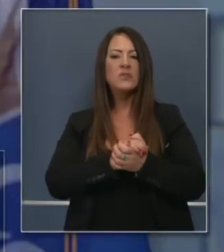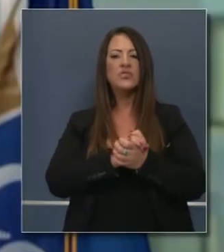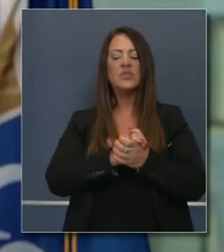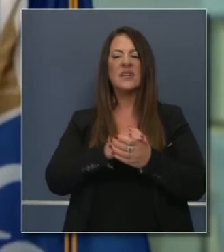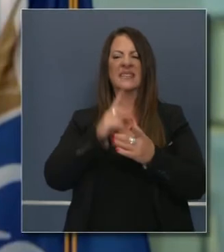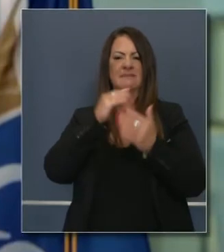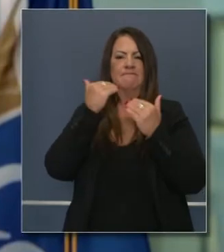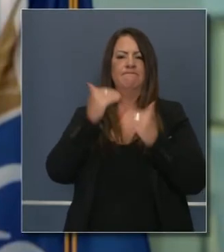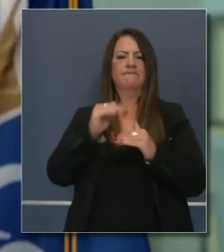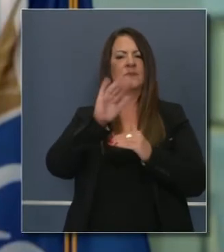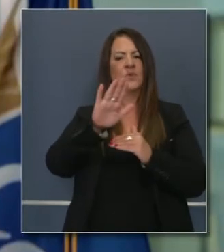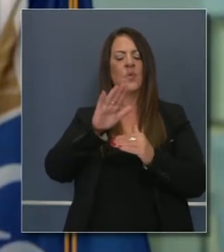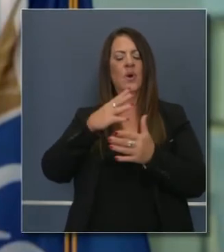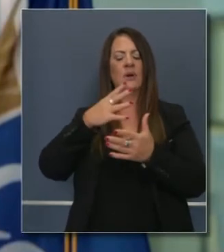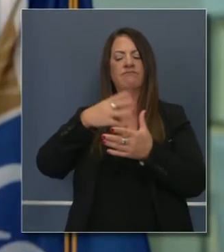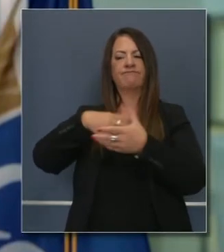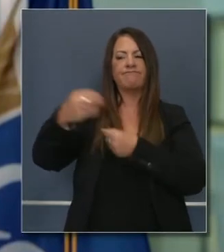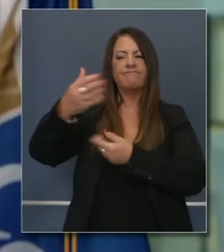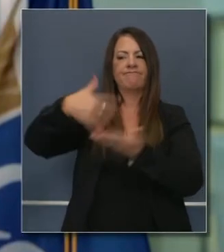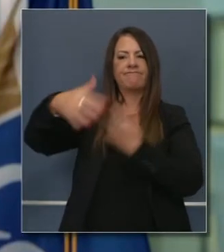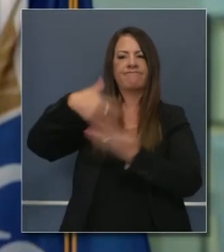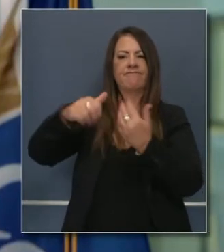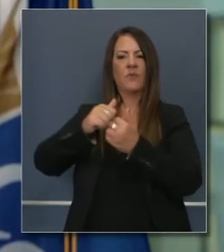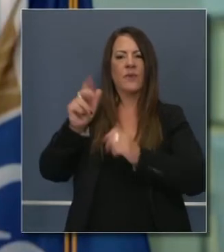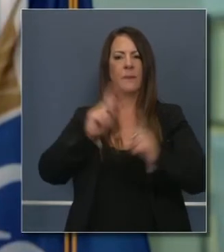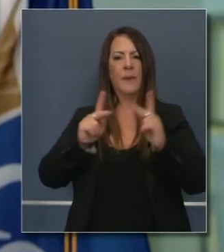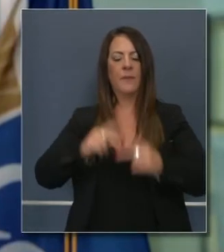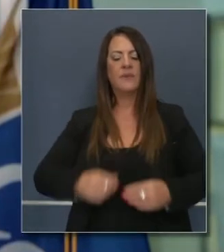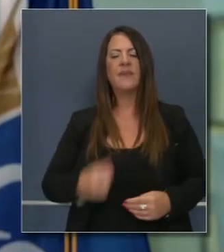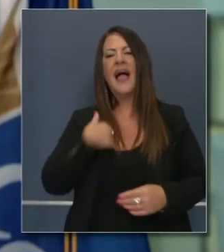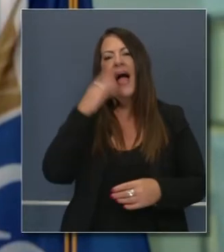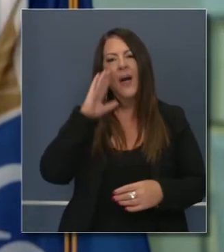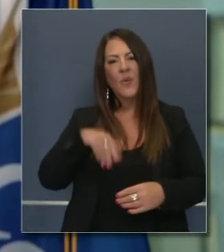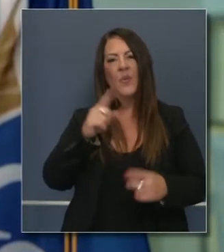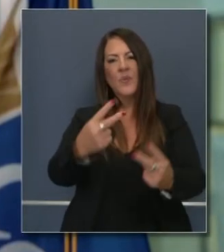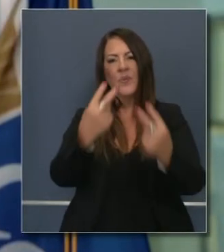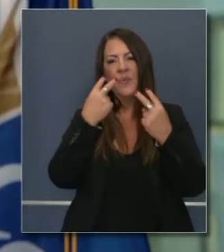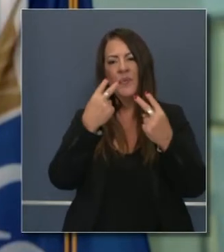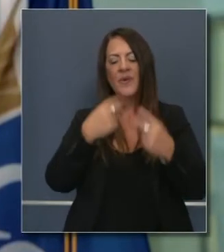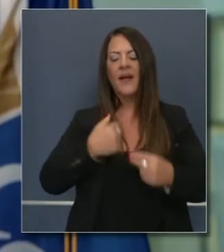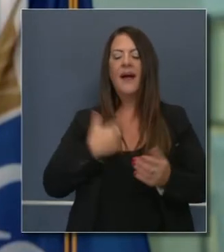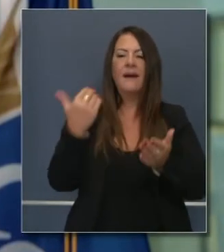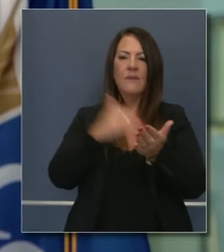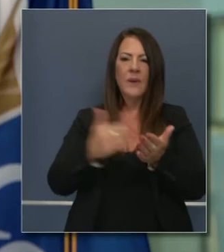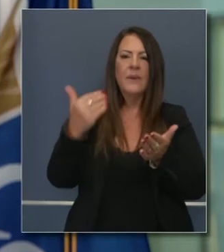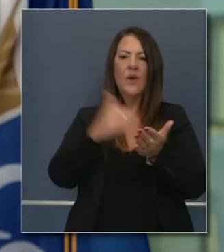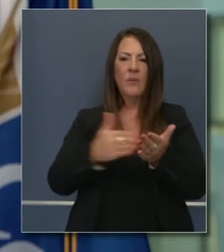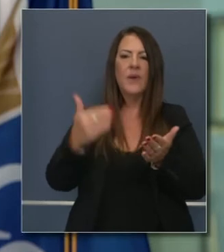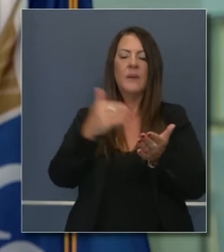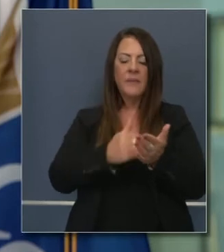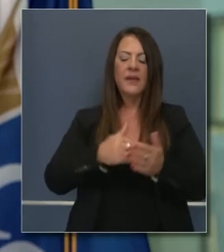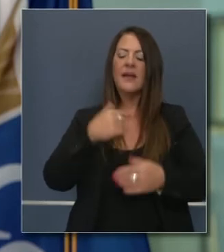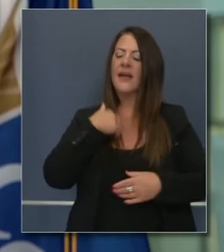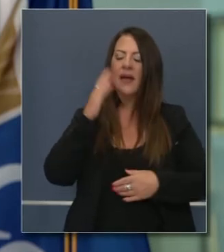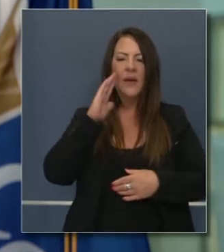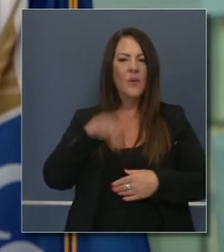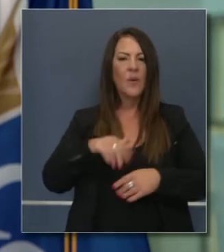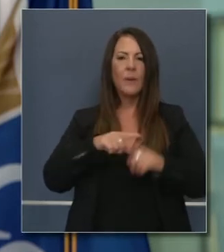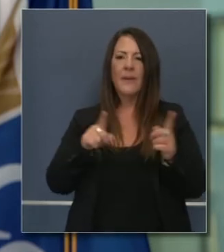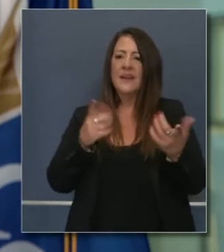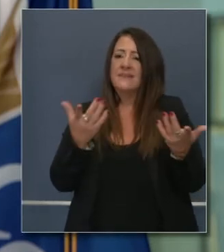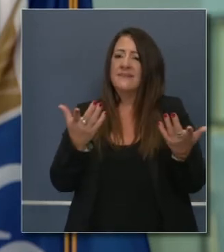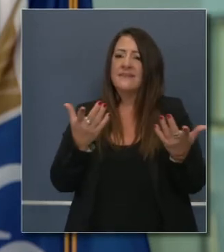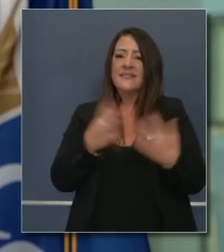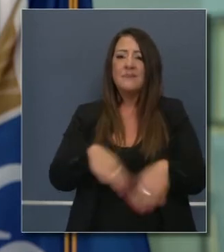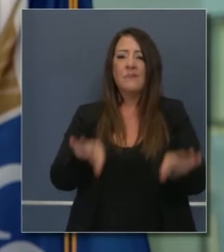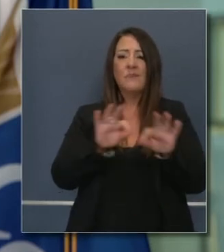y minimizar el mezclarse con otras personas. Sabemos que ustedes cada vez que ven estas presentaciones, yo repito esta mantra una y otra